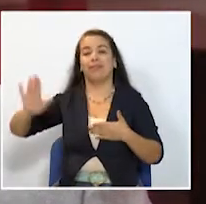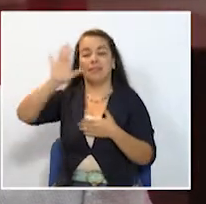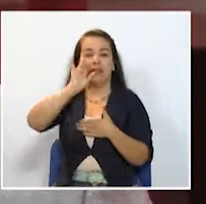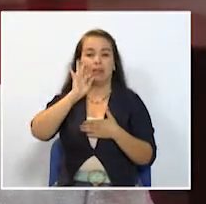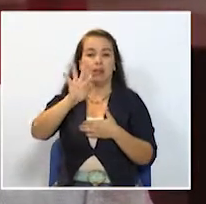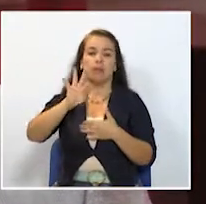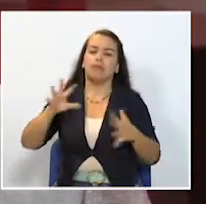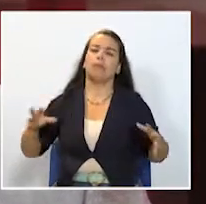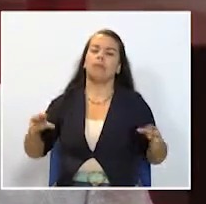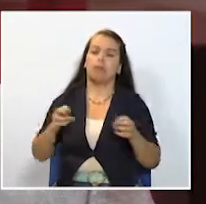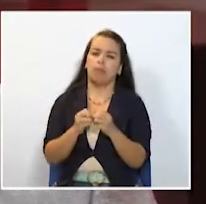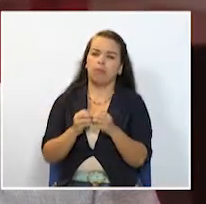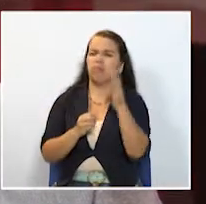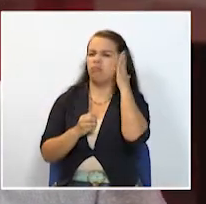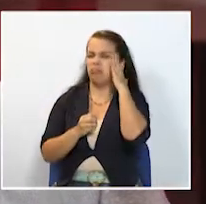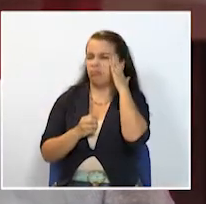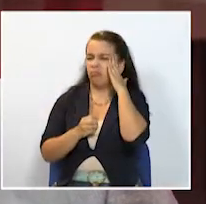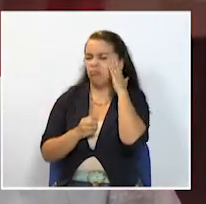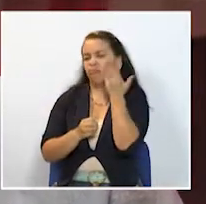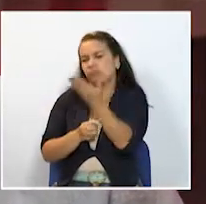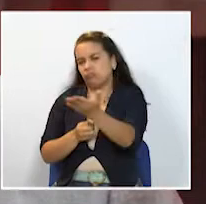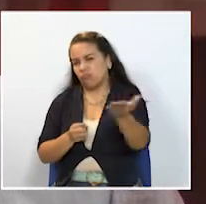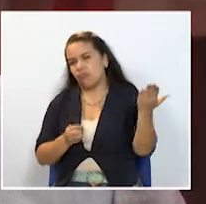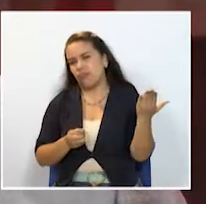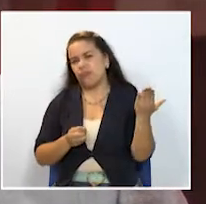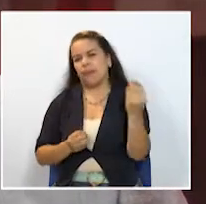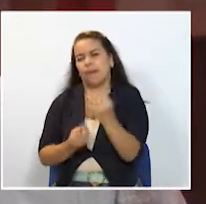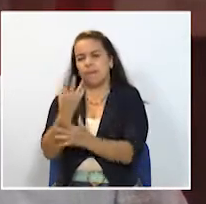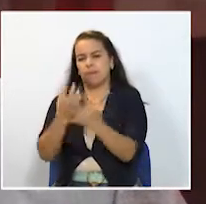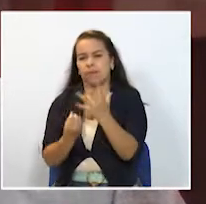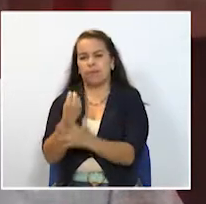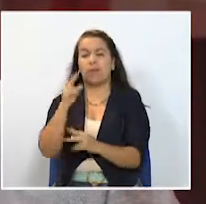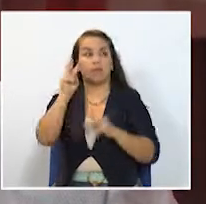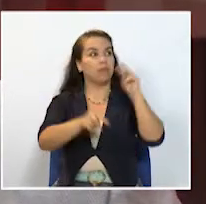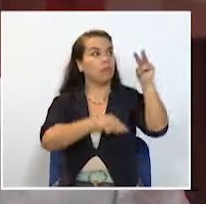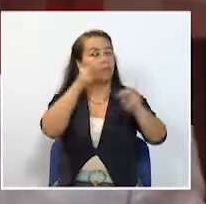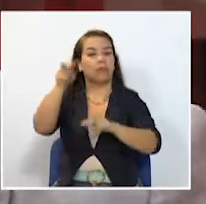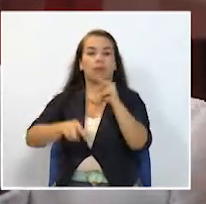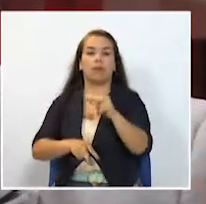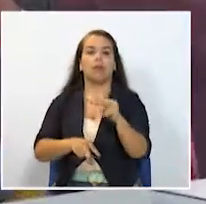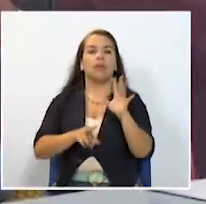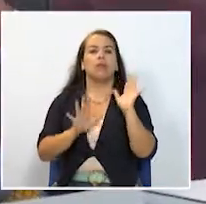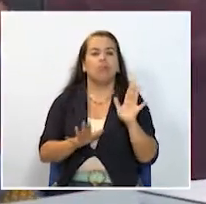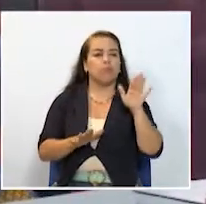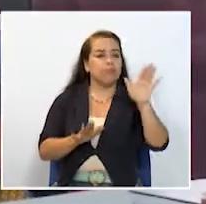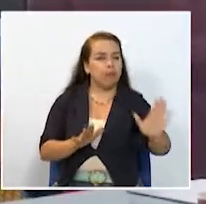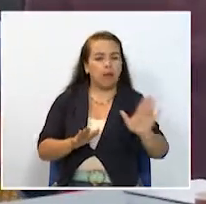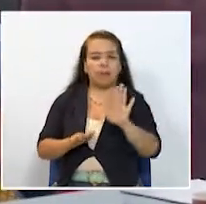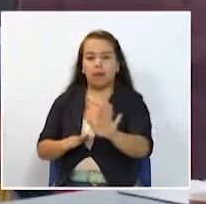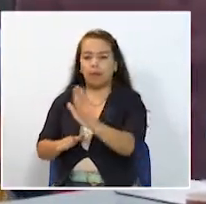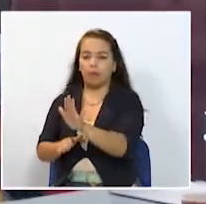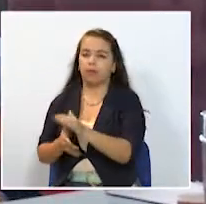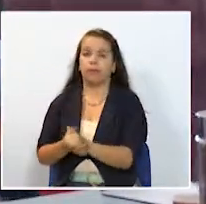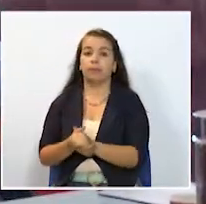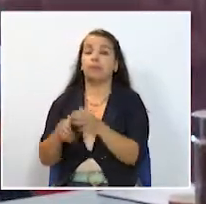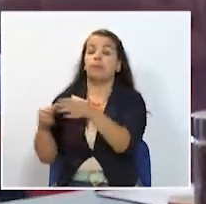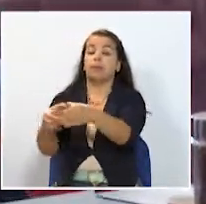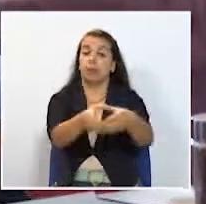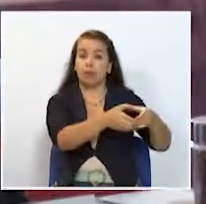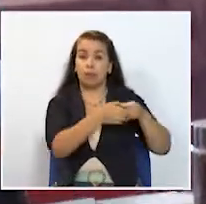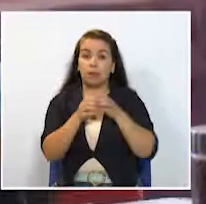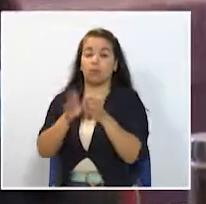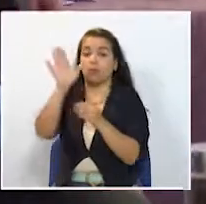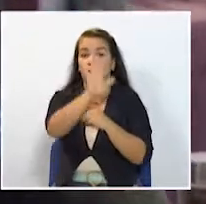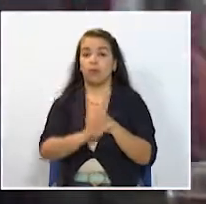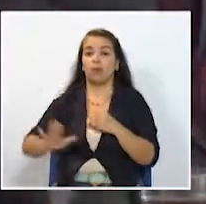obviamente consolidar unos productos turísticos diferenciadores en cada uno de nuestros territorios La Asociación de Departamentos o la Región